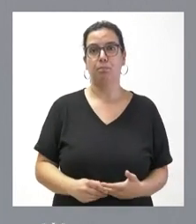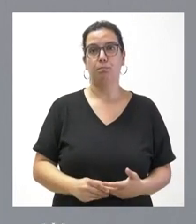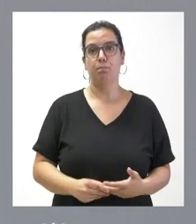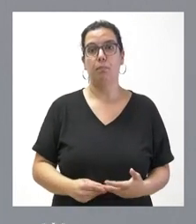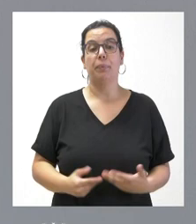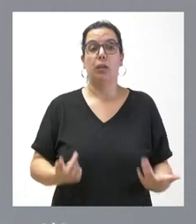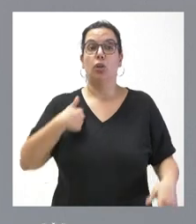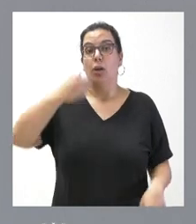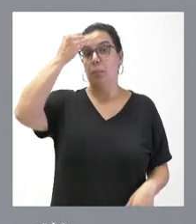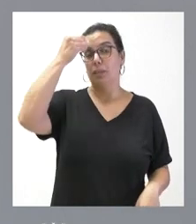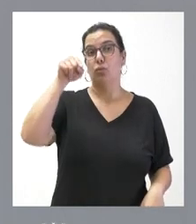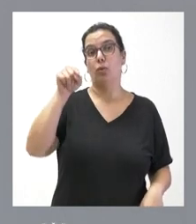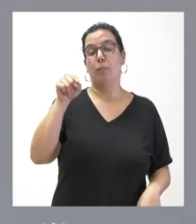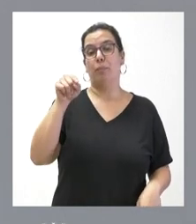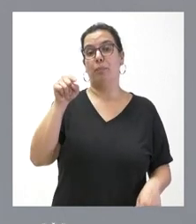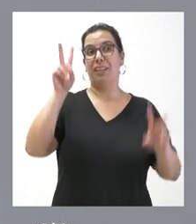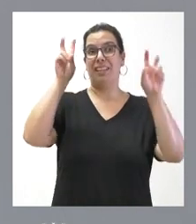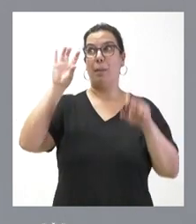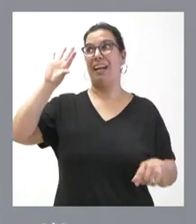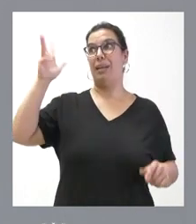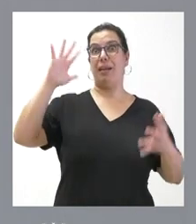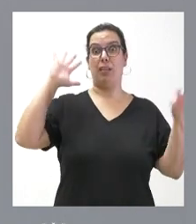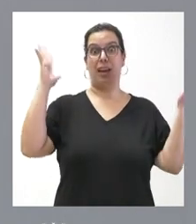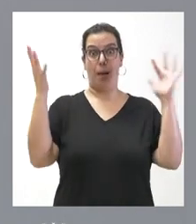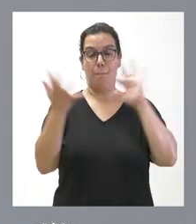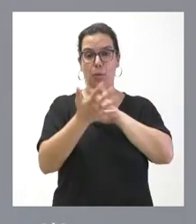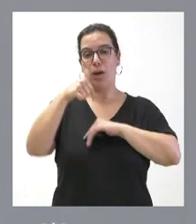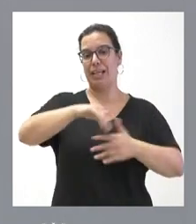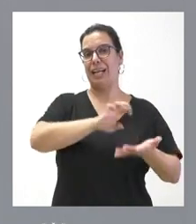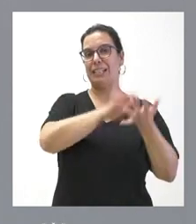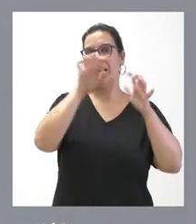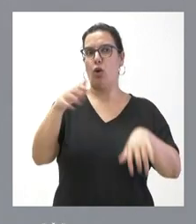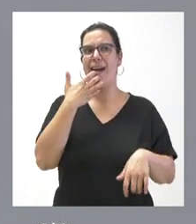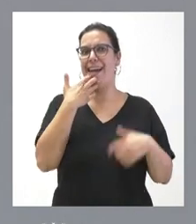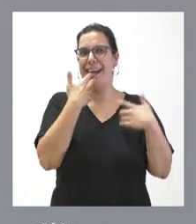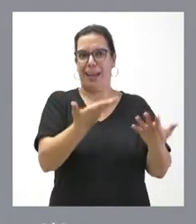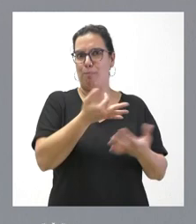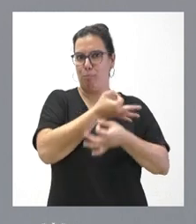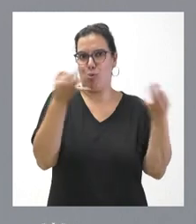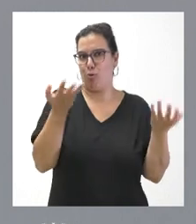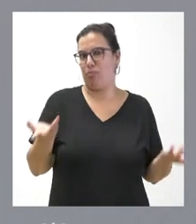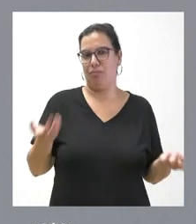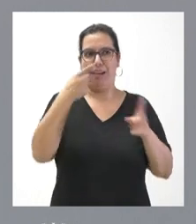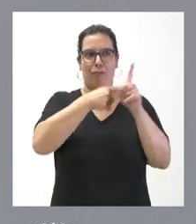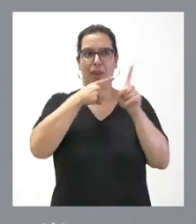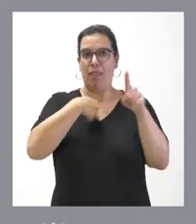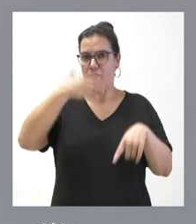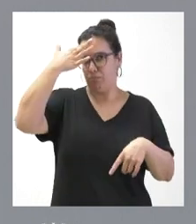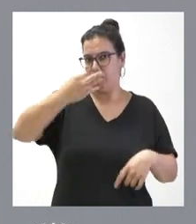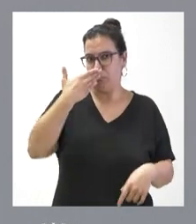Yo creo que, en el caso del cambio climático, Castilla y León es un ejemplo a seguir, y lo creo sinceramente.